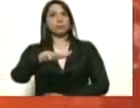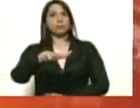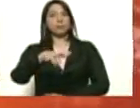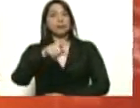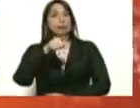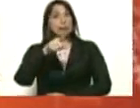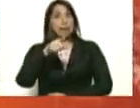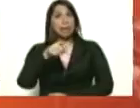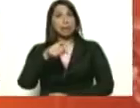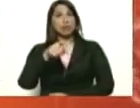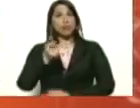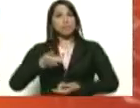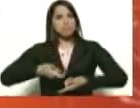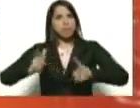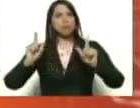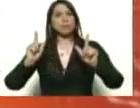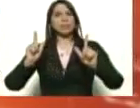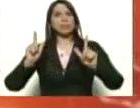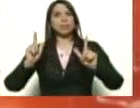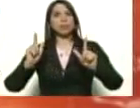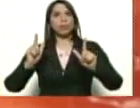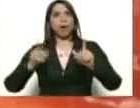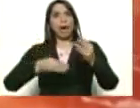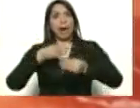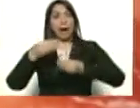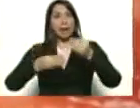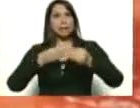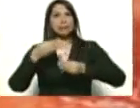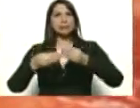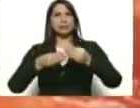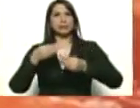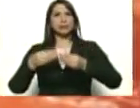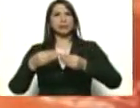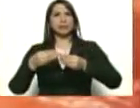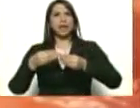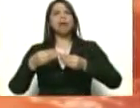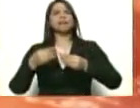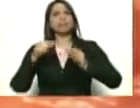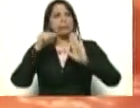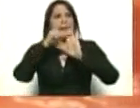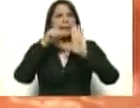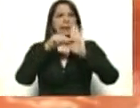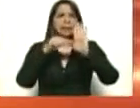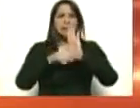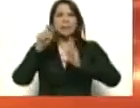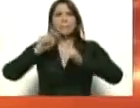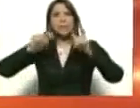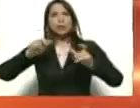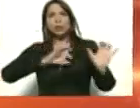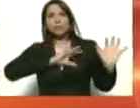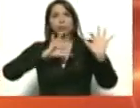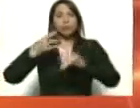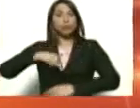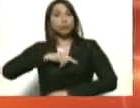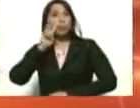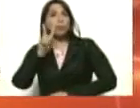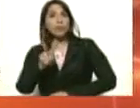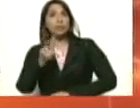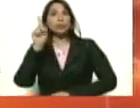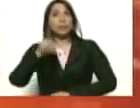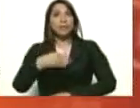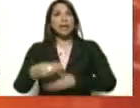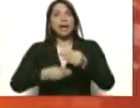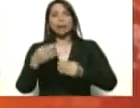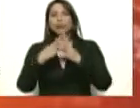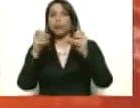permitido marcar definitivamente una tendencia entre las personas que están regresando. Ahí hemos visto, presidente, con la aplicación